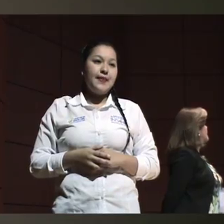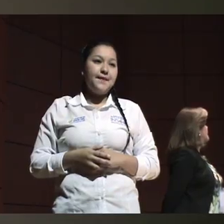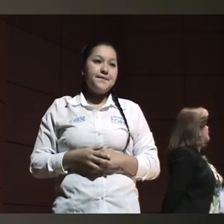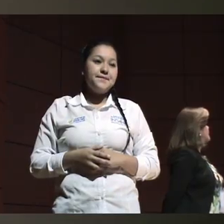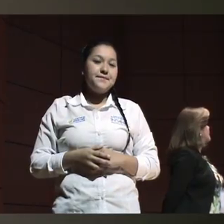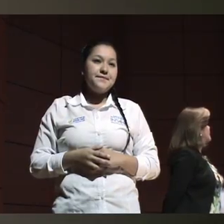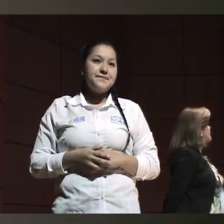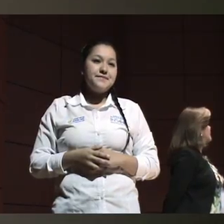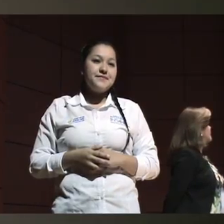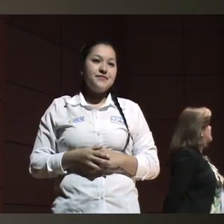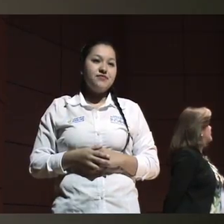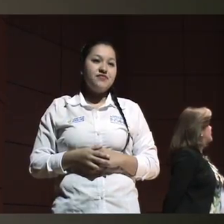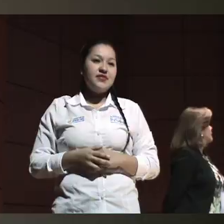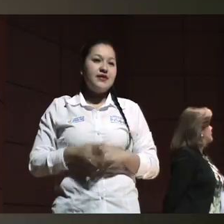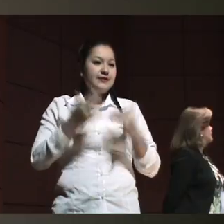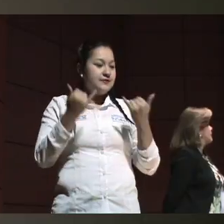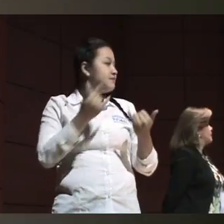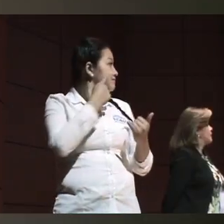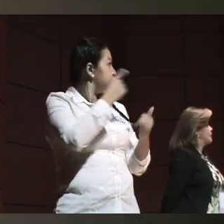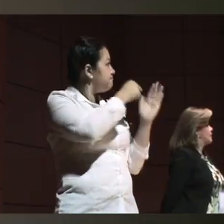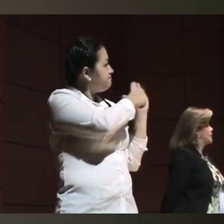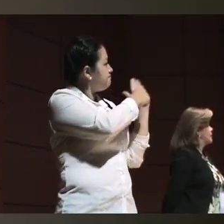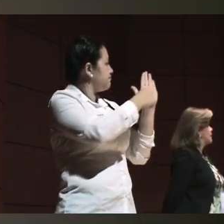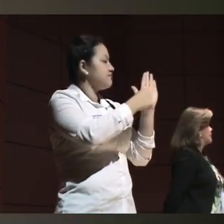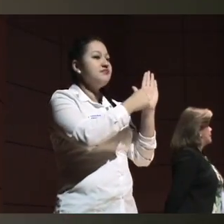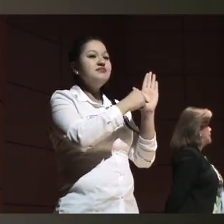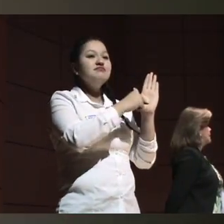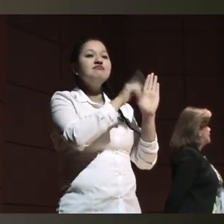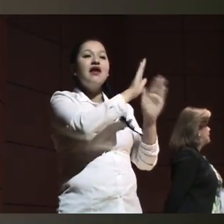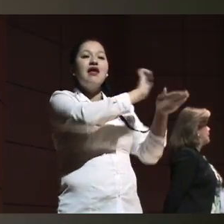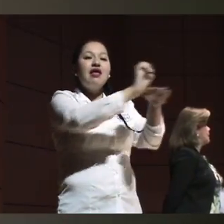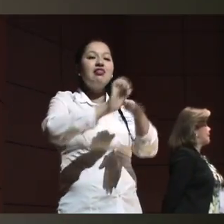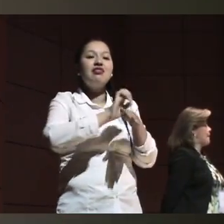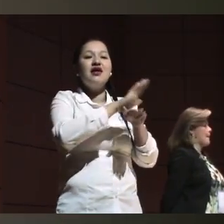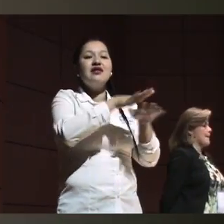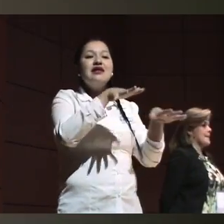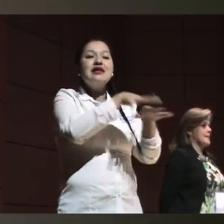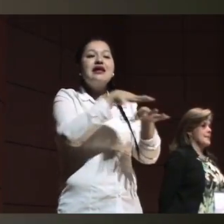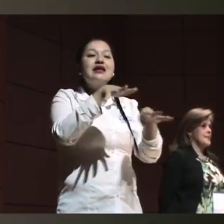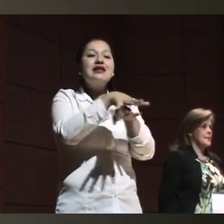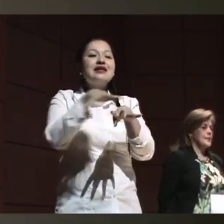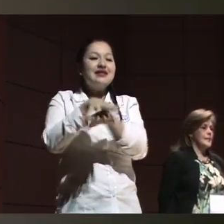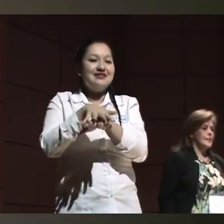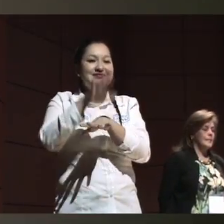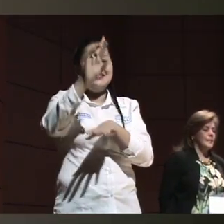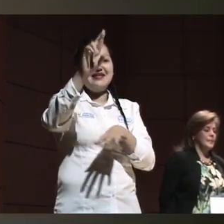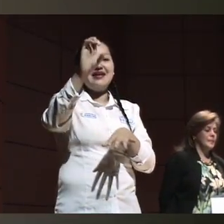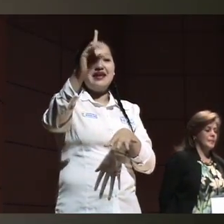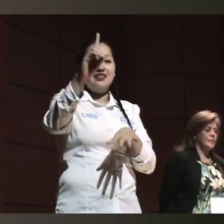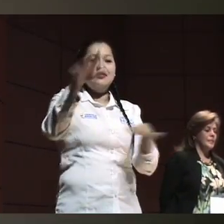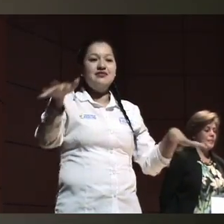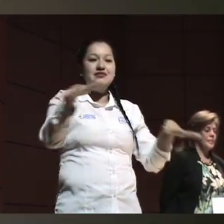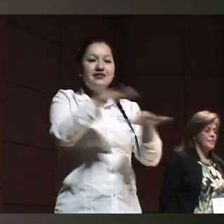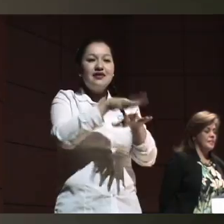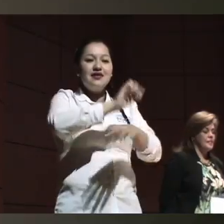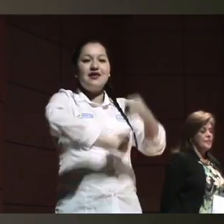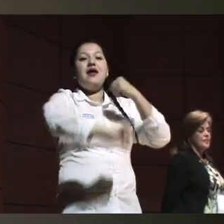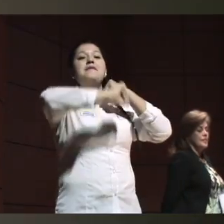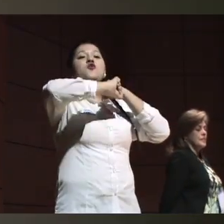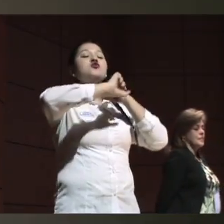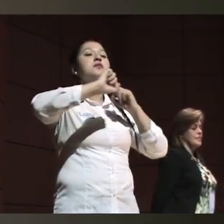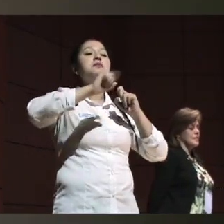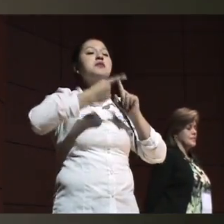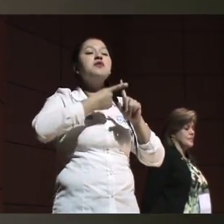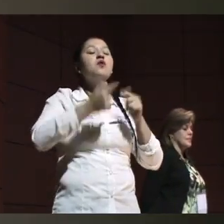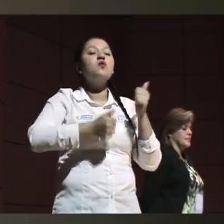Estas son nuestras redes de apoyo, nosotros en este momento como asociación, tenemos redes importantes, por supuesto las universidades son las primeras, la